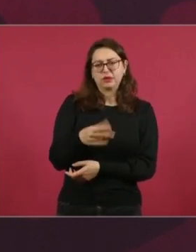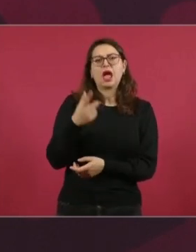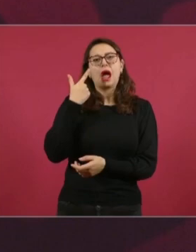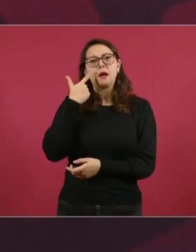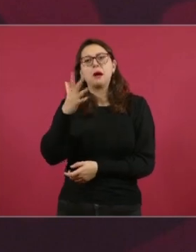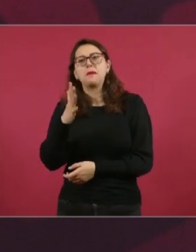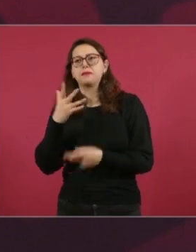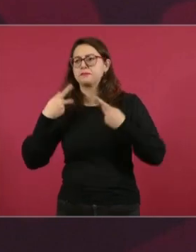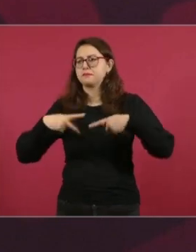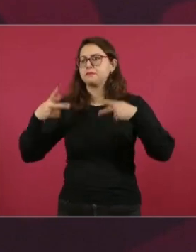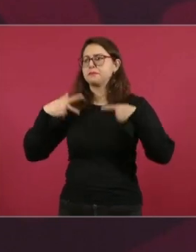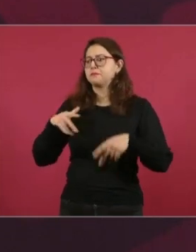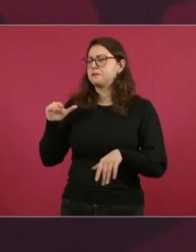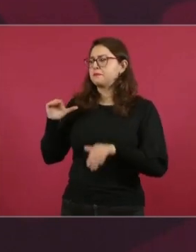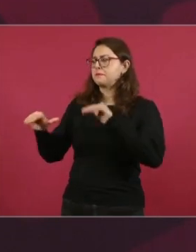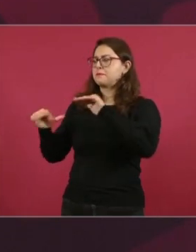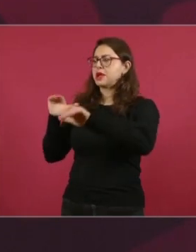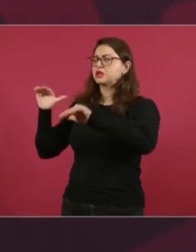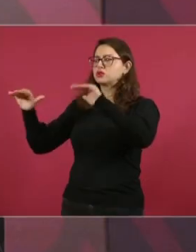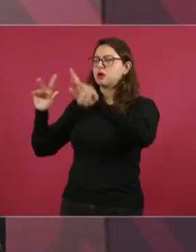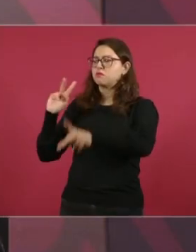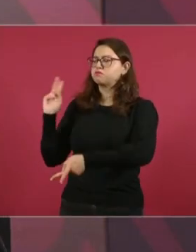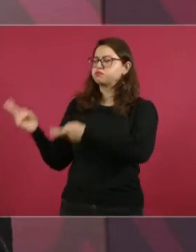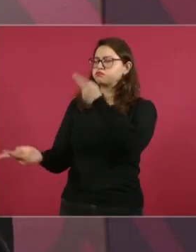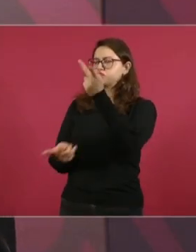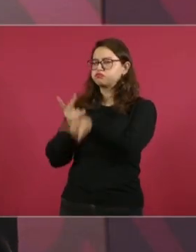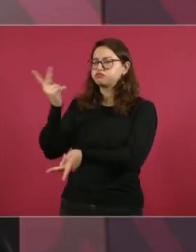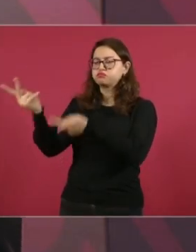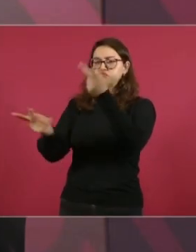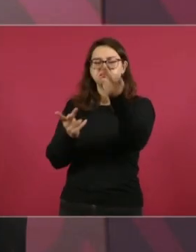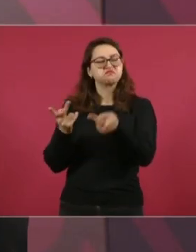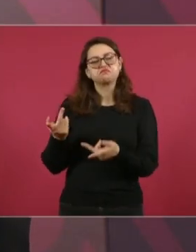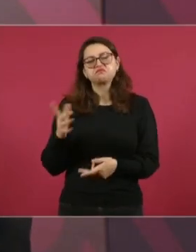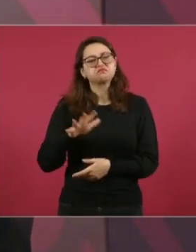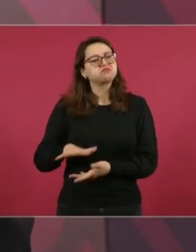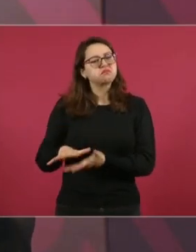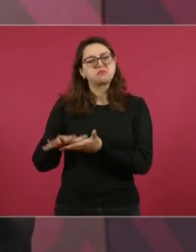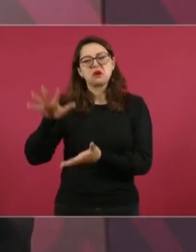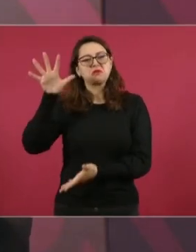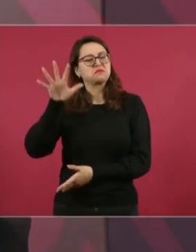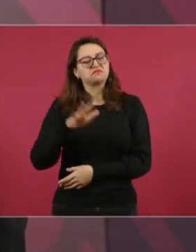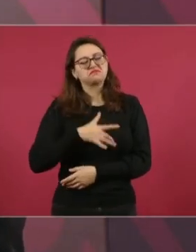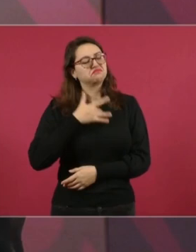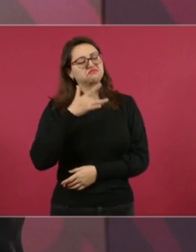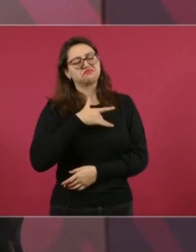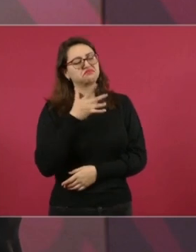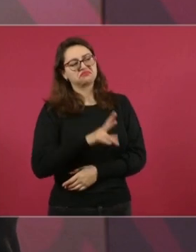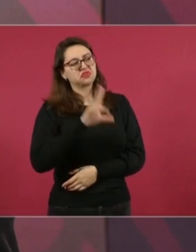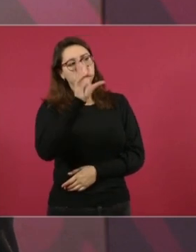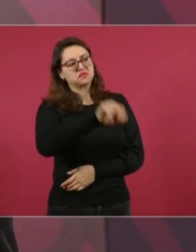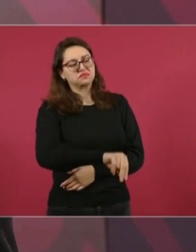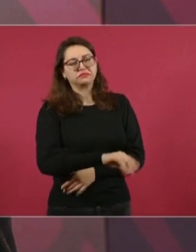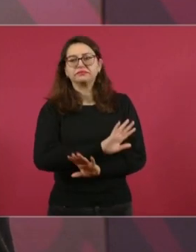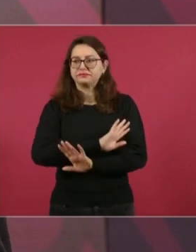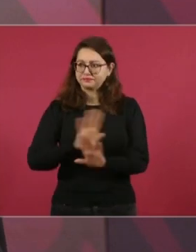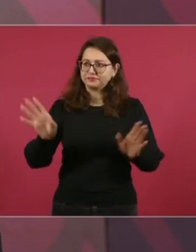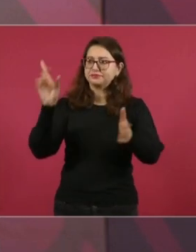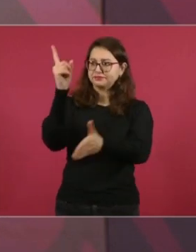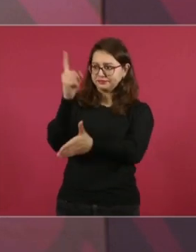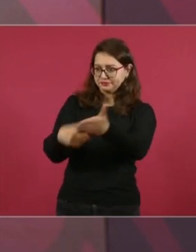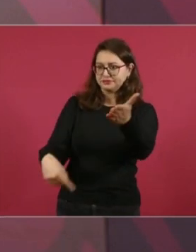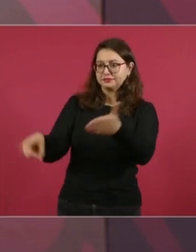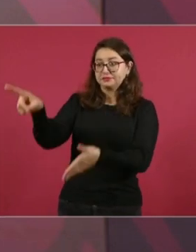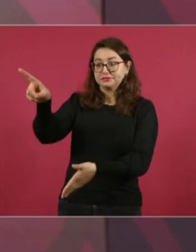porque ahora hay hasta una serie que habla del error de no haber construido el